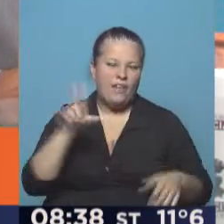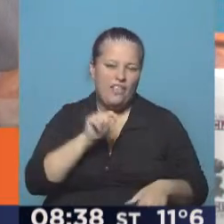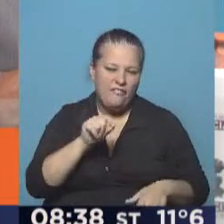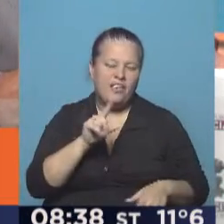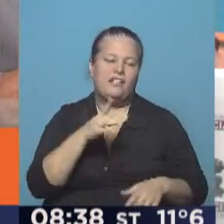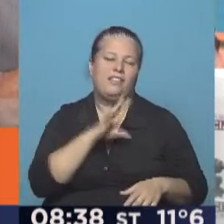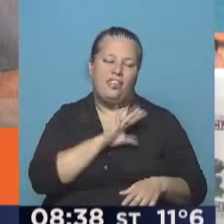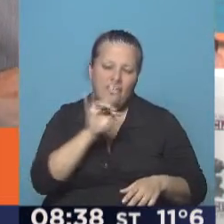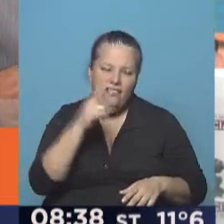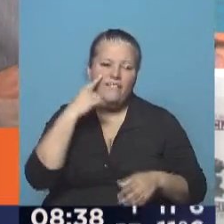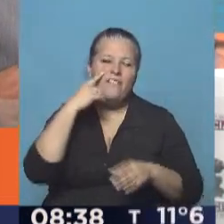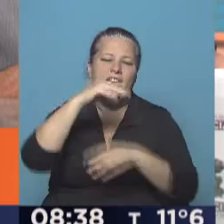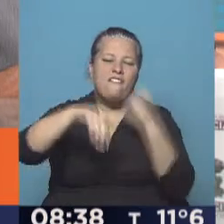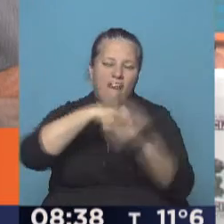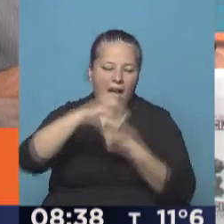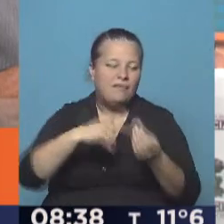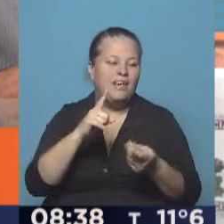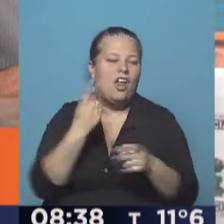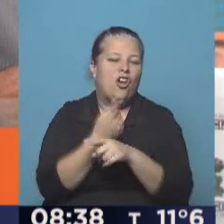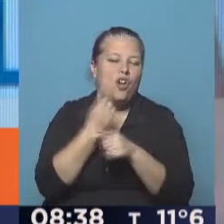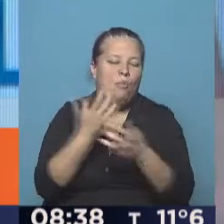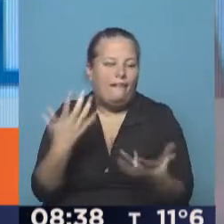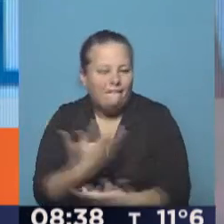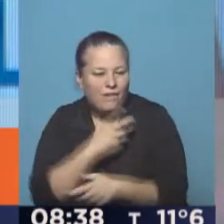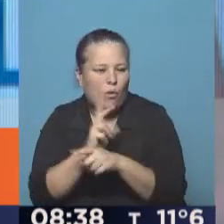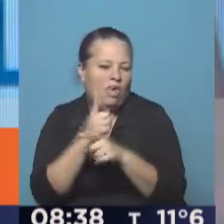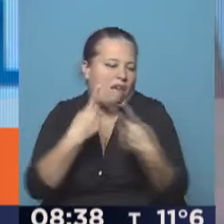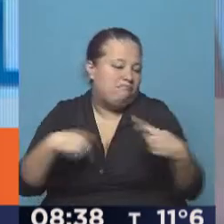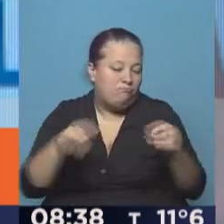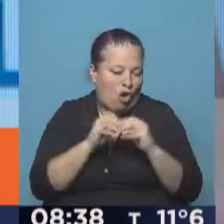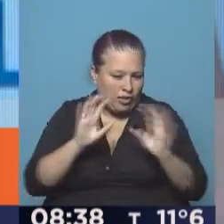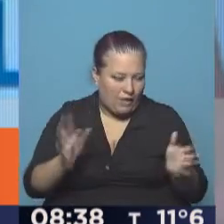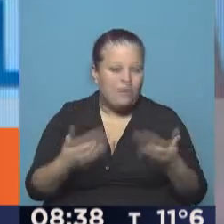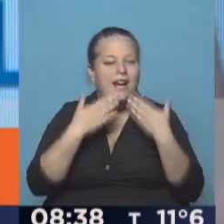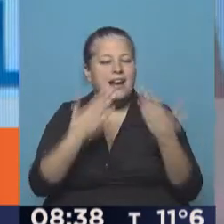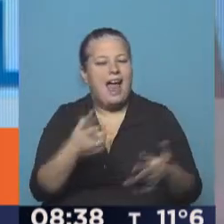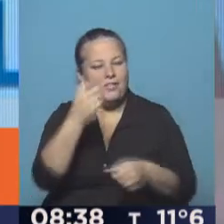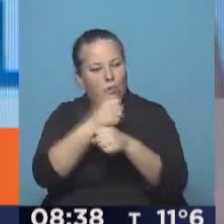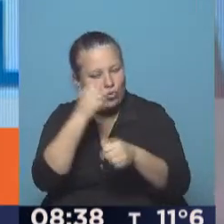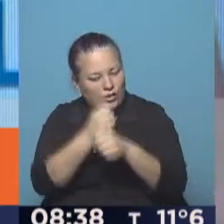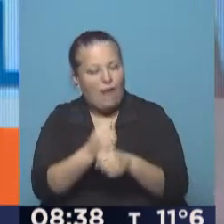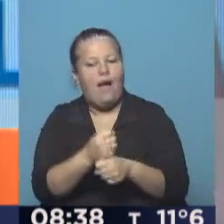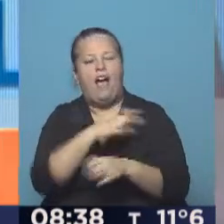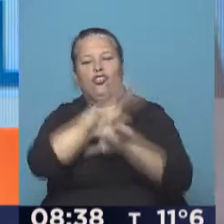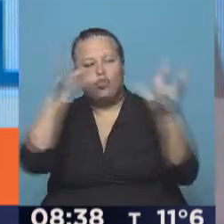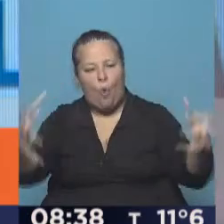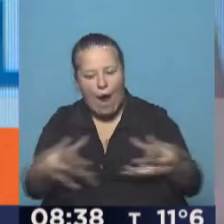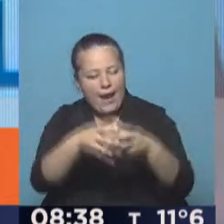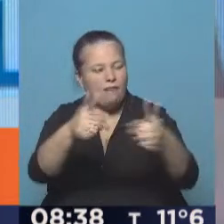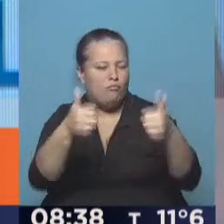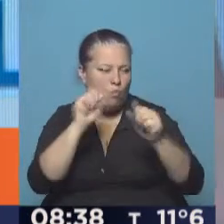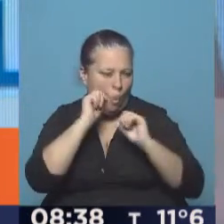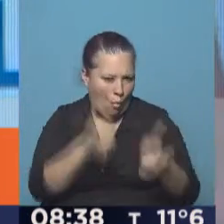haber nacido en una familia que no los pudo amparar por distintas razones. Gracias por tu trabajo, Mariana, y todo el equipo, que es